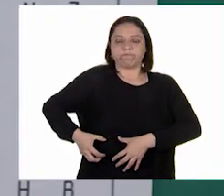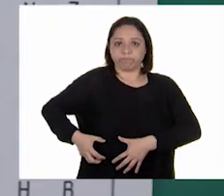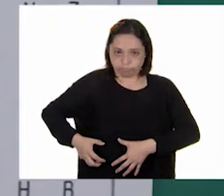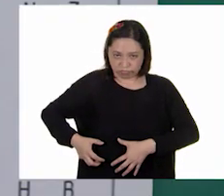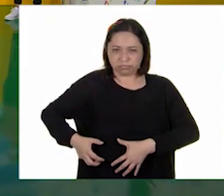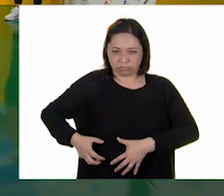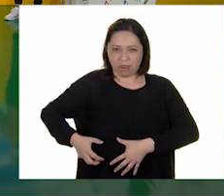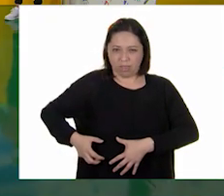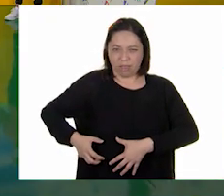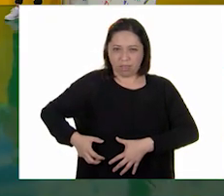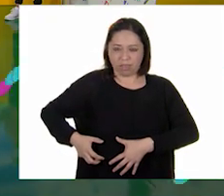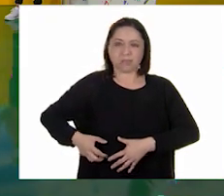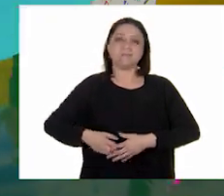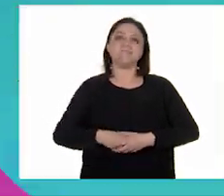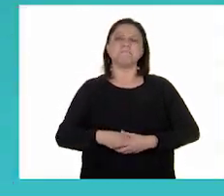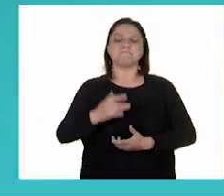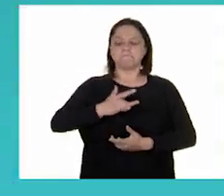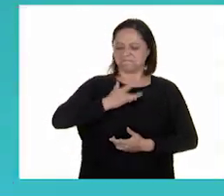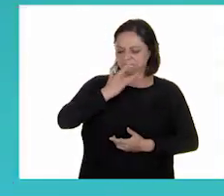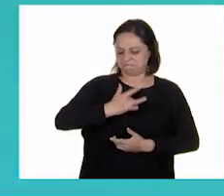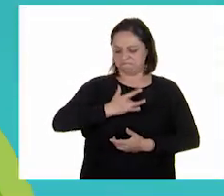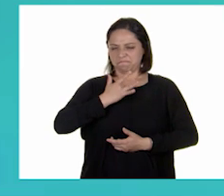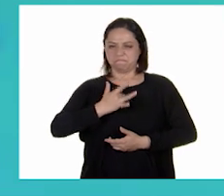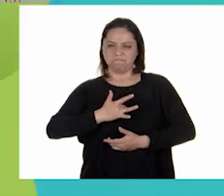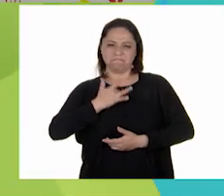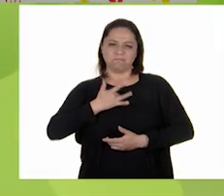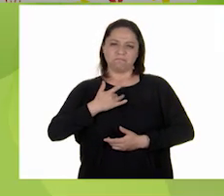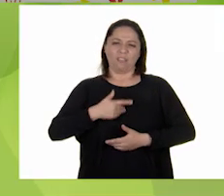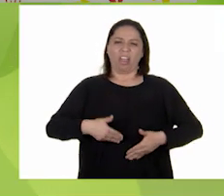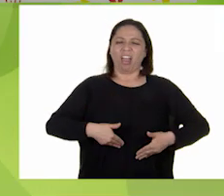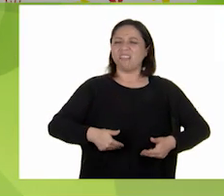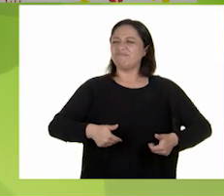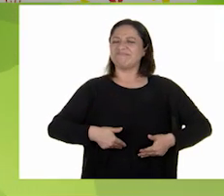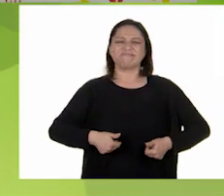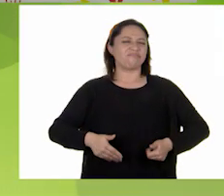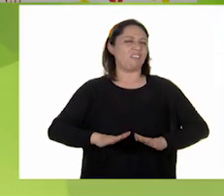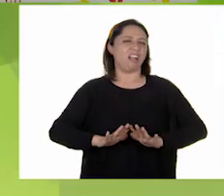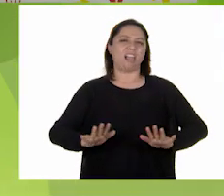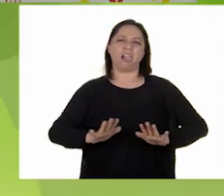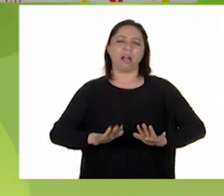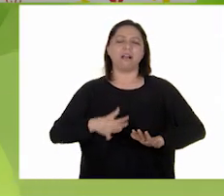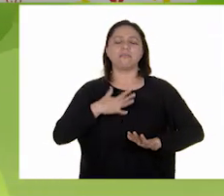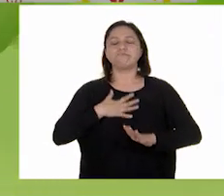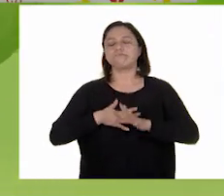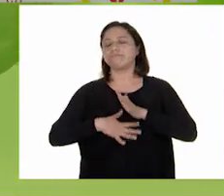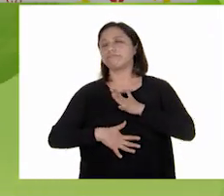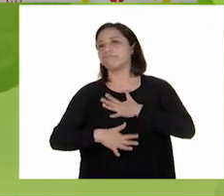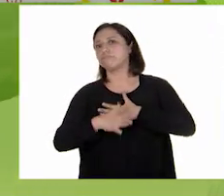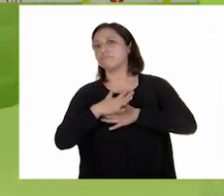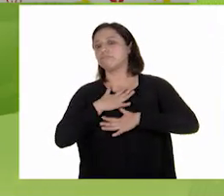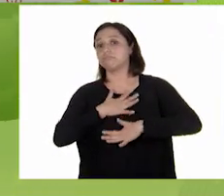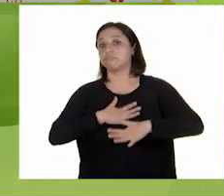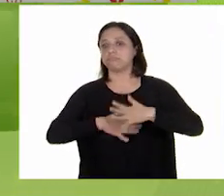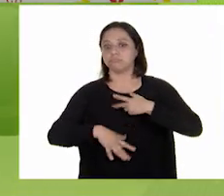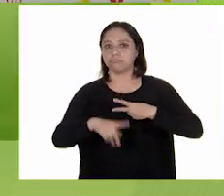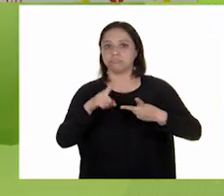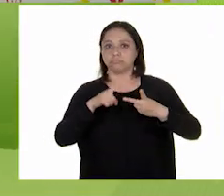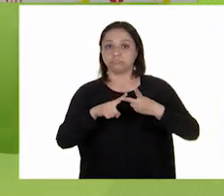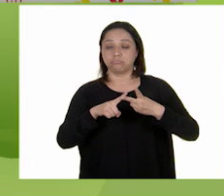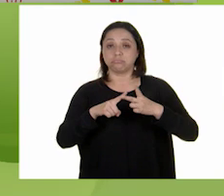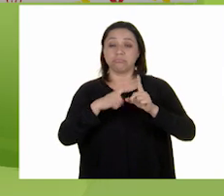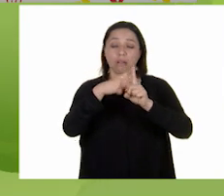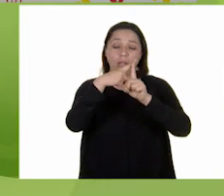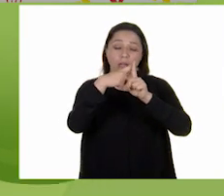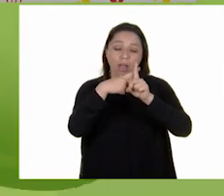Además, tenemos algunos síntomas como la pérdida del apetito, la fatiga, la fiebre muy baja,